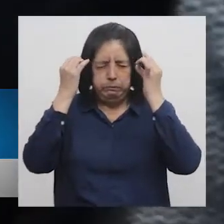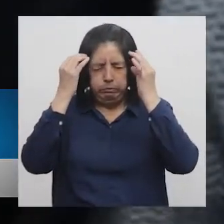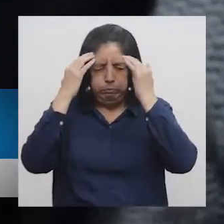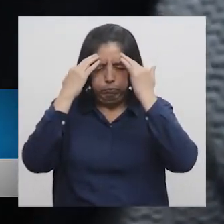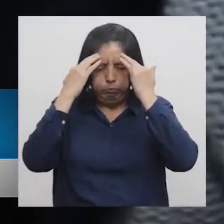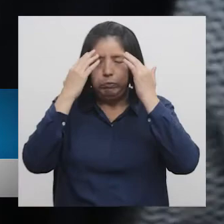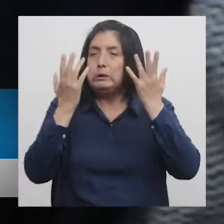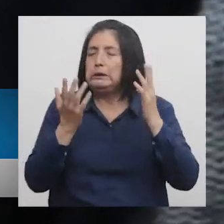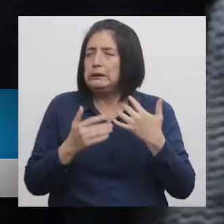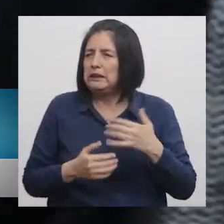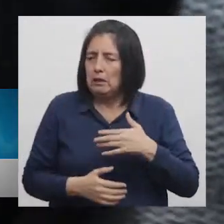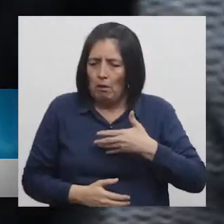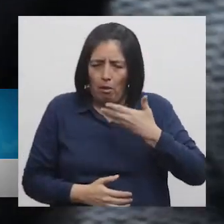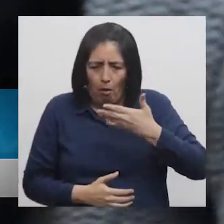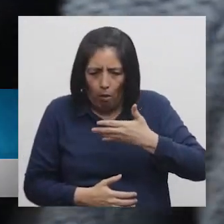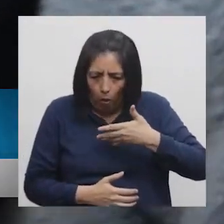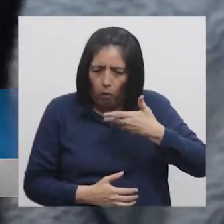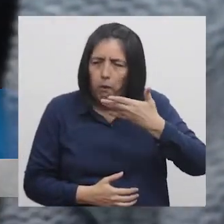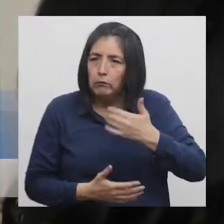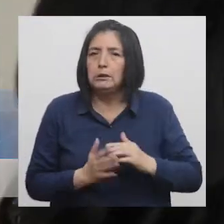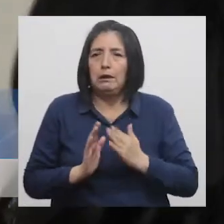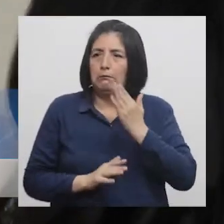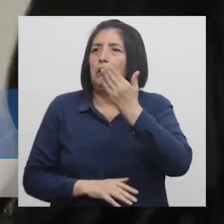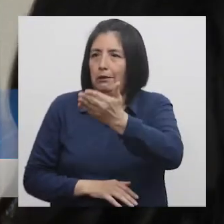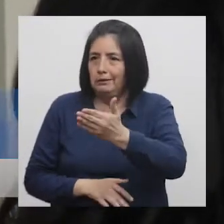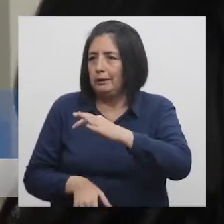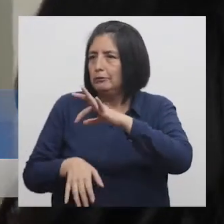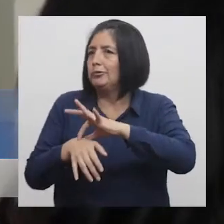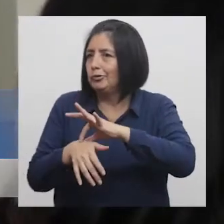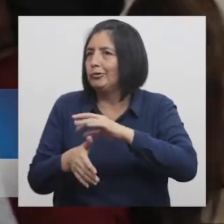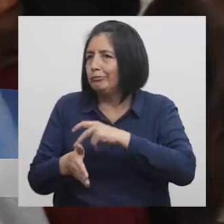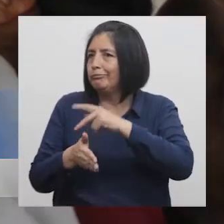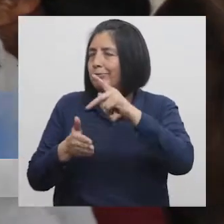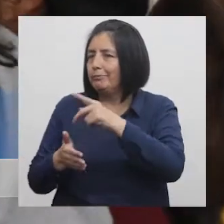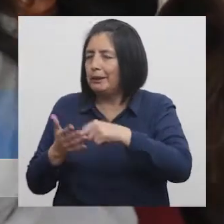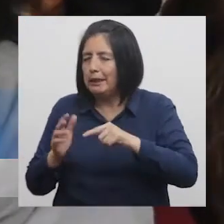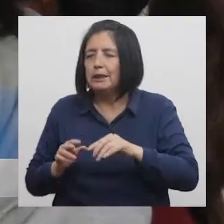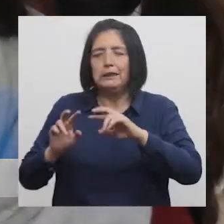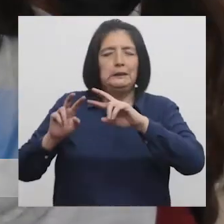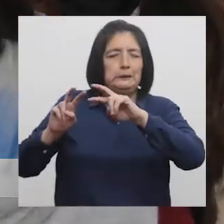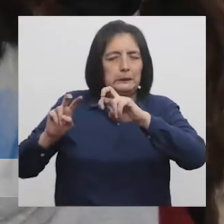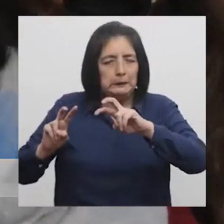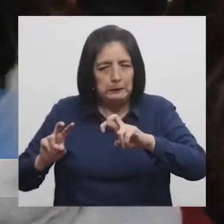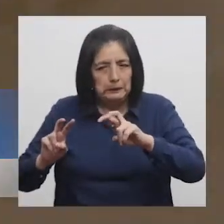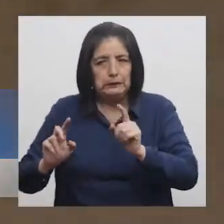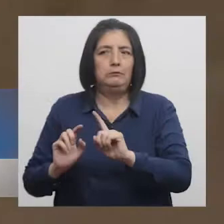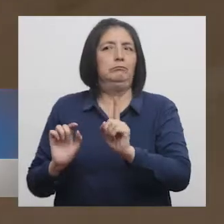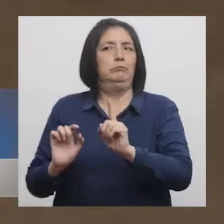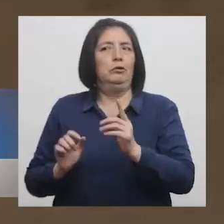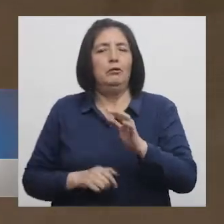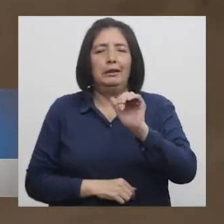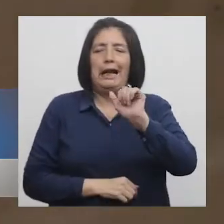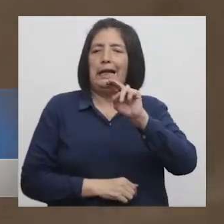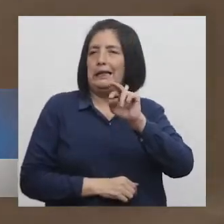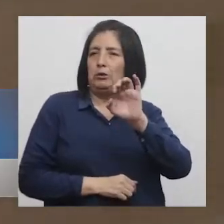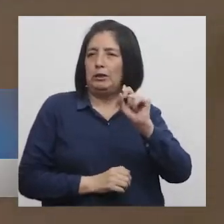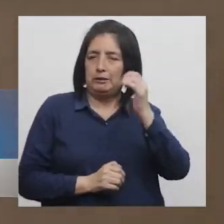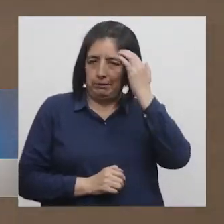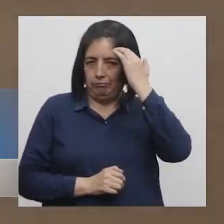Acompañado de náuseas Acude a un médico especialista Para descartar que se trate De un aneurisma cerebral